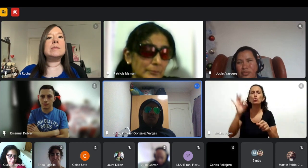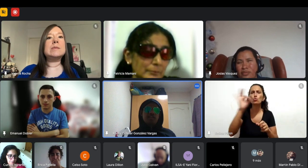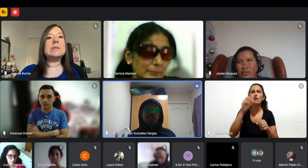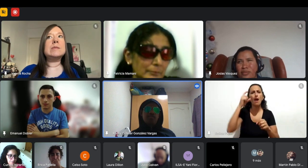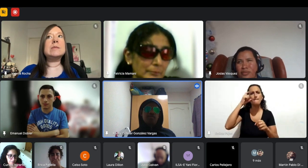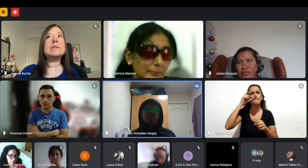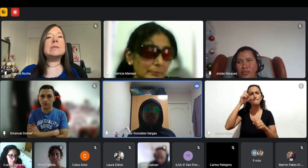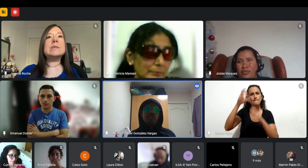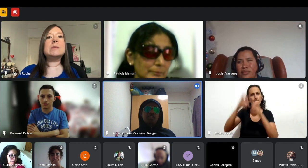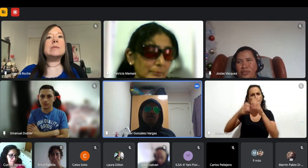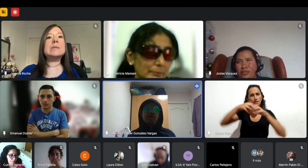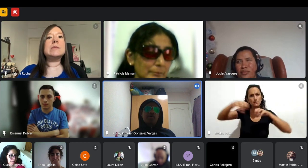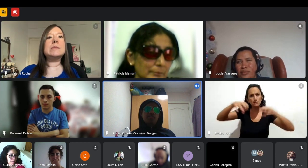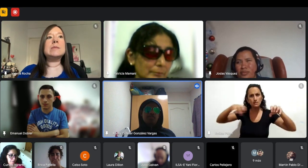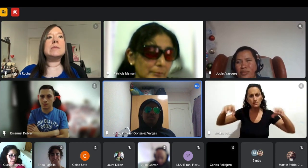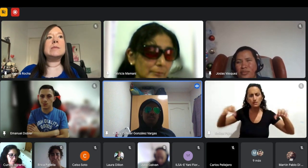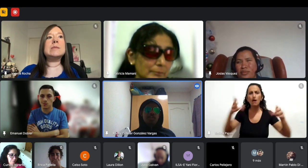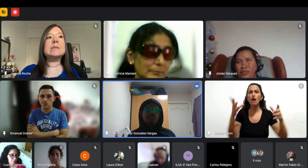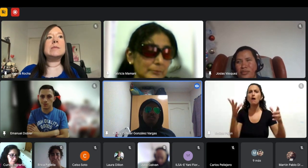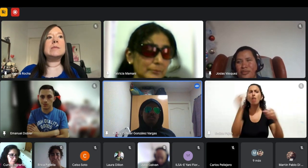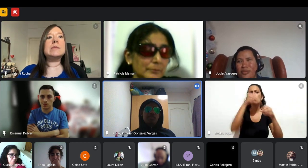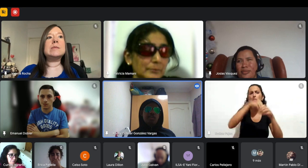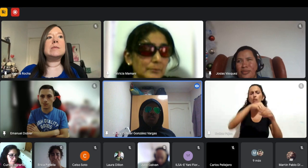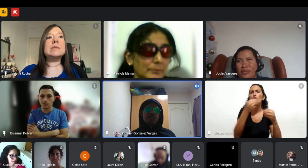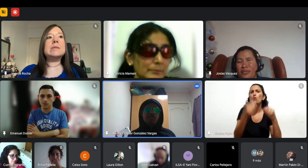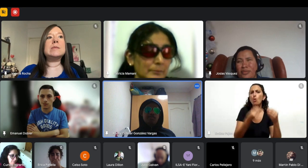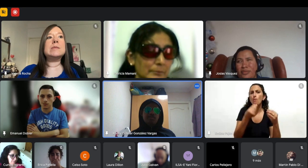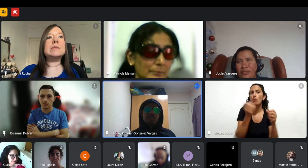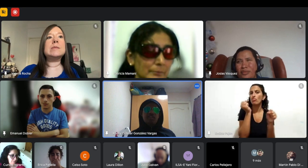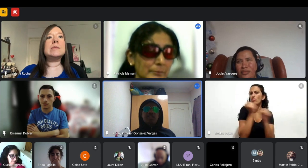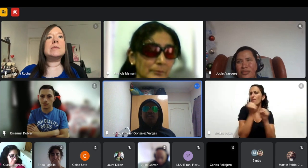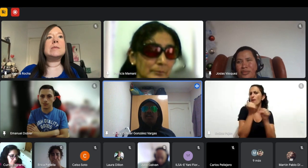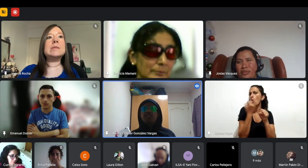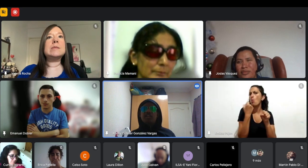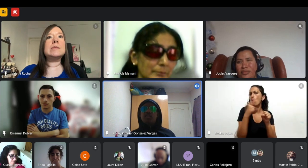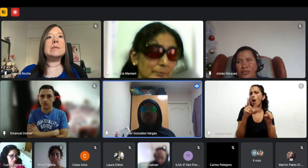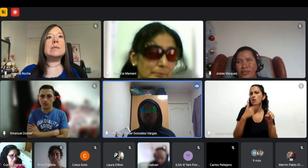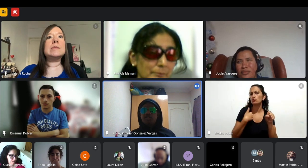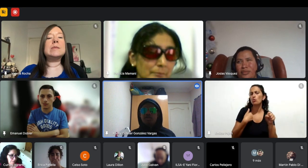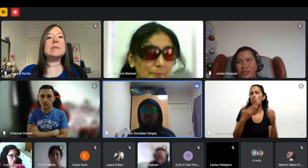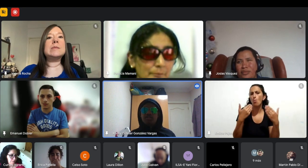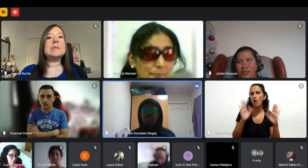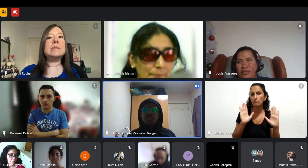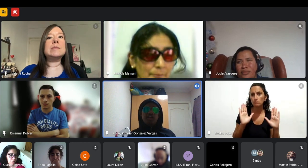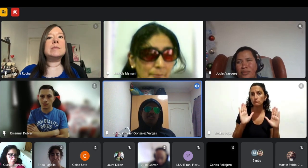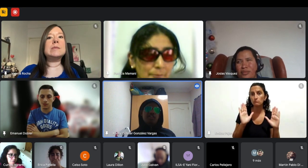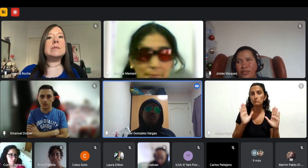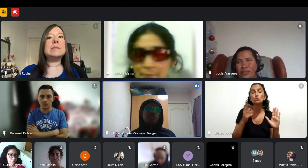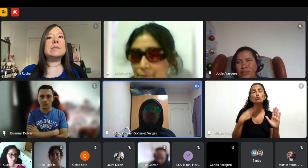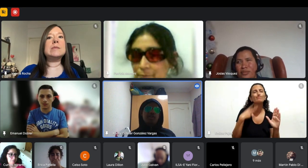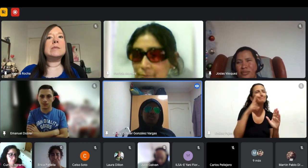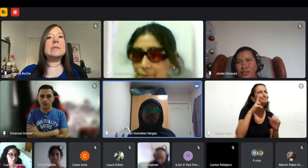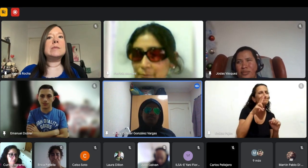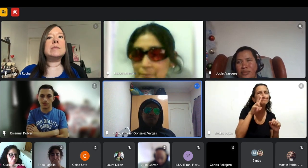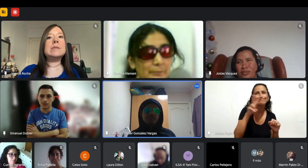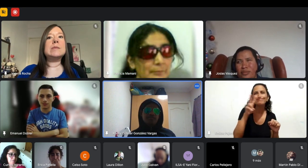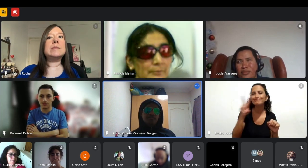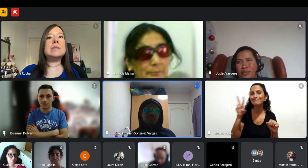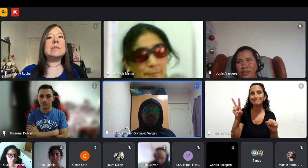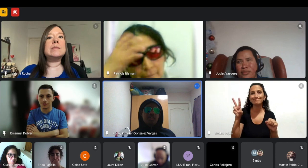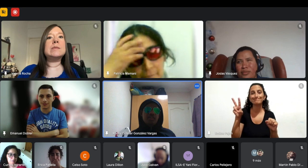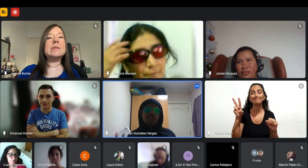el tipo de trabajo que se puede realizar también he estado siguiéndolo de cerca y he estado también